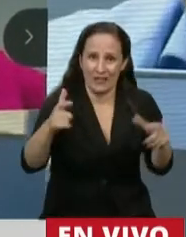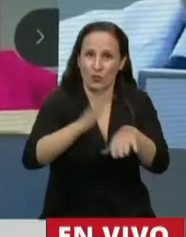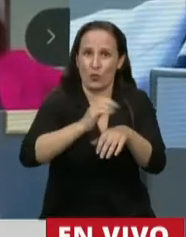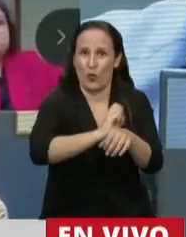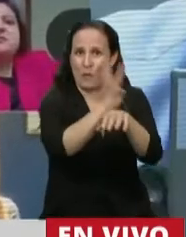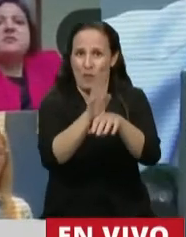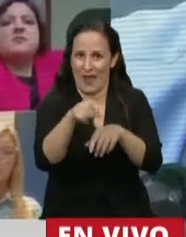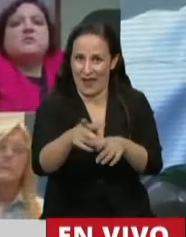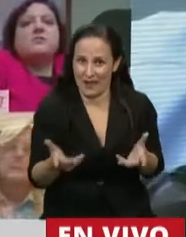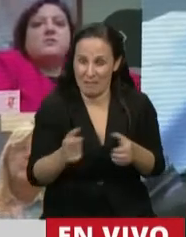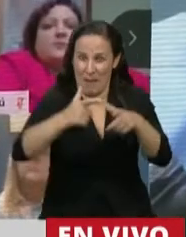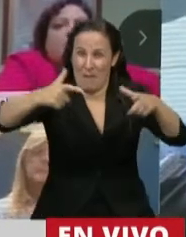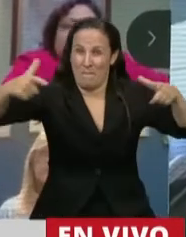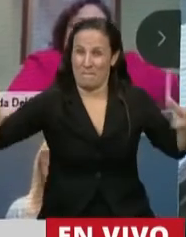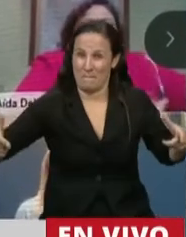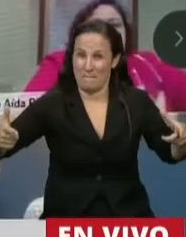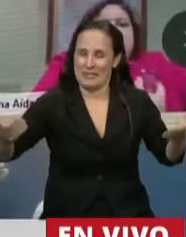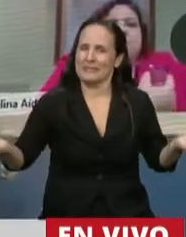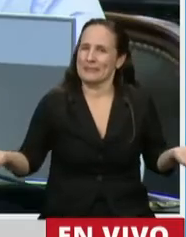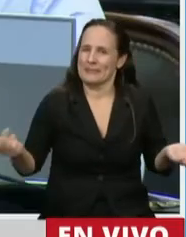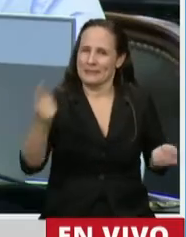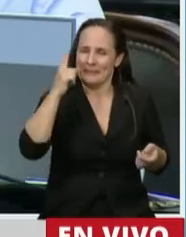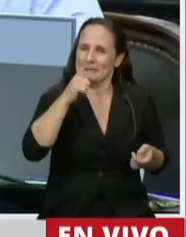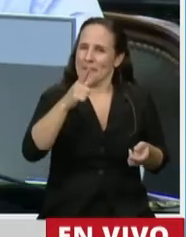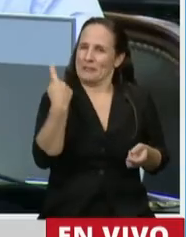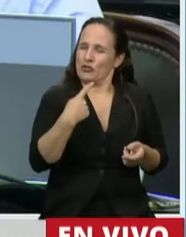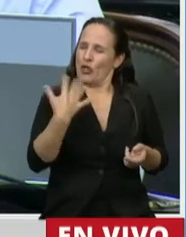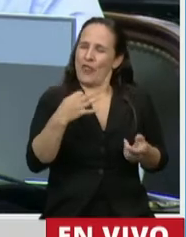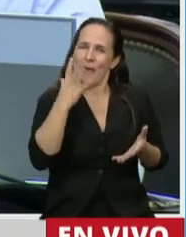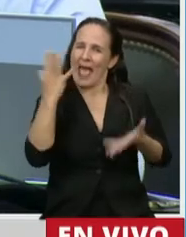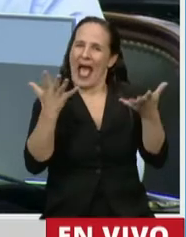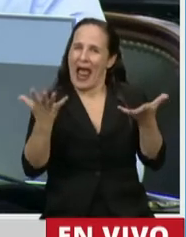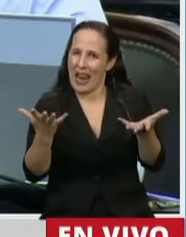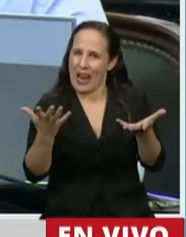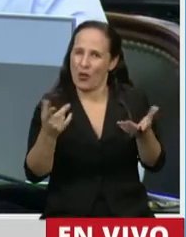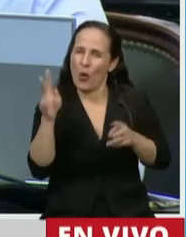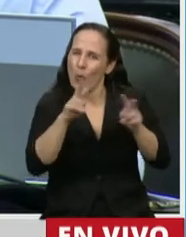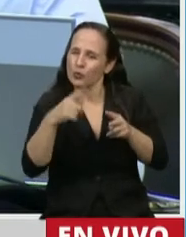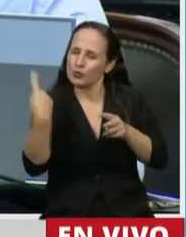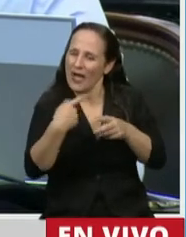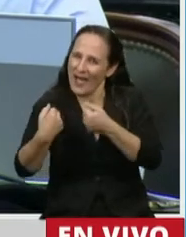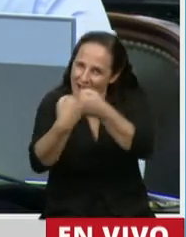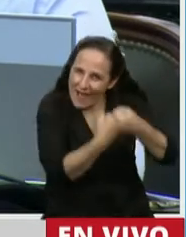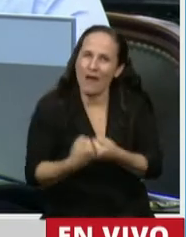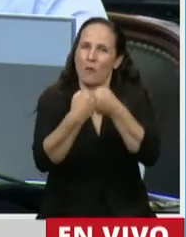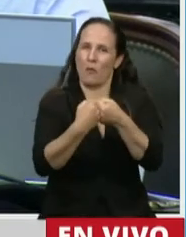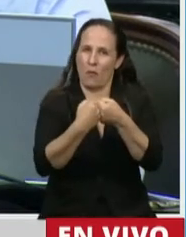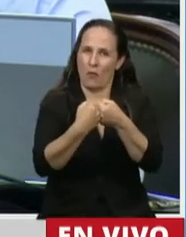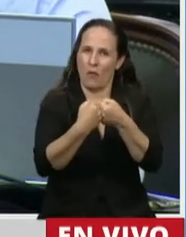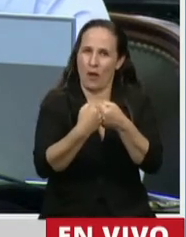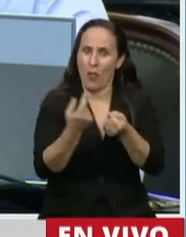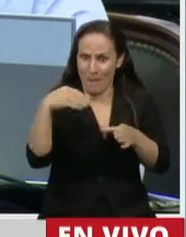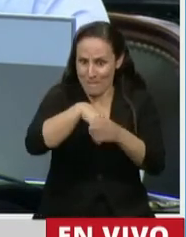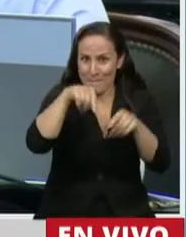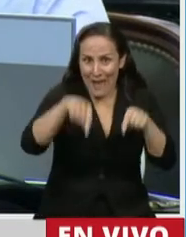pandemia. Así que me parece que nosotros tenemos que tomar cartas en el asunto, tenemos que generar el consenso necesario para por lo menos desde